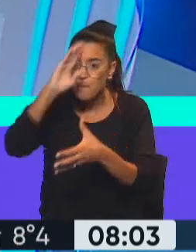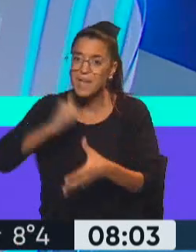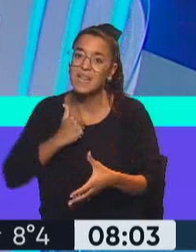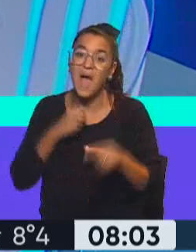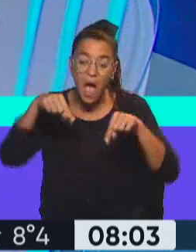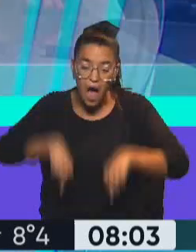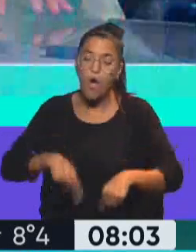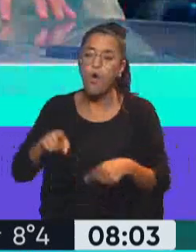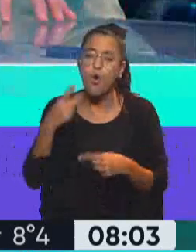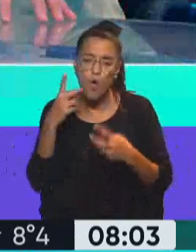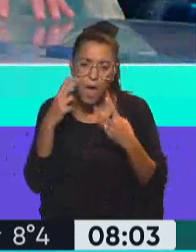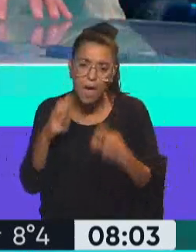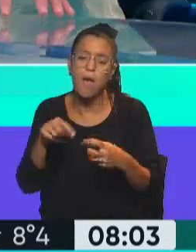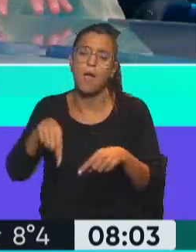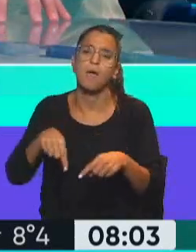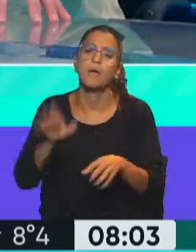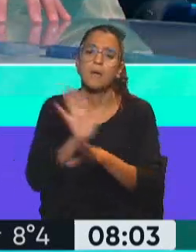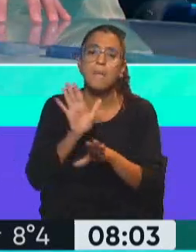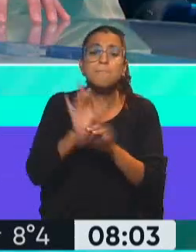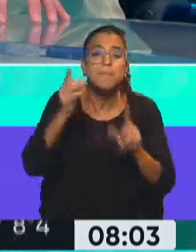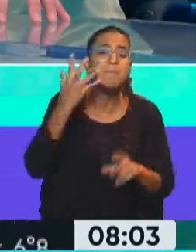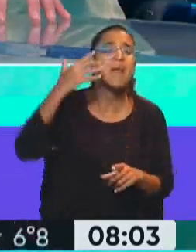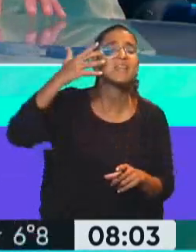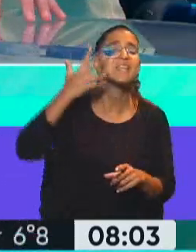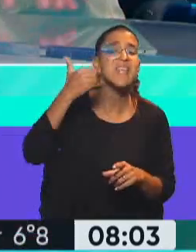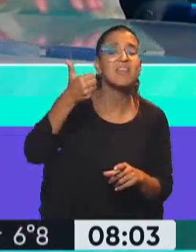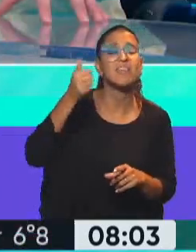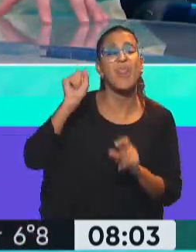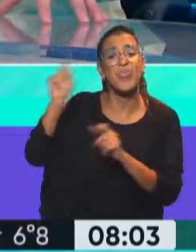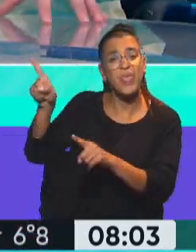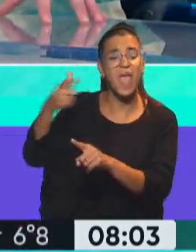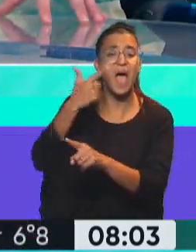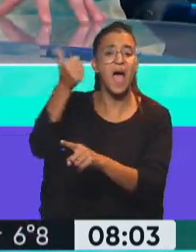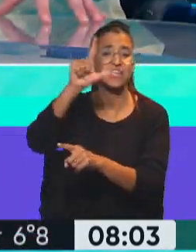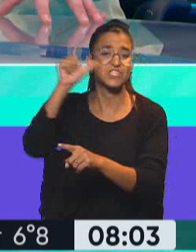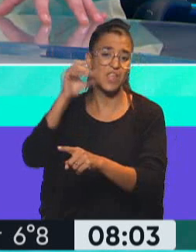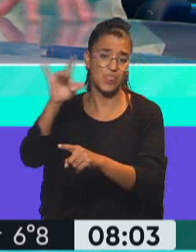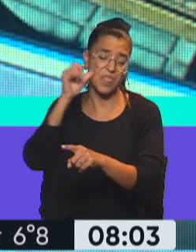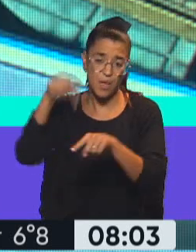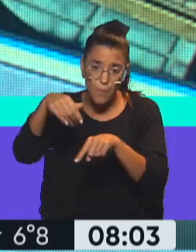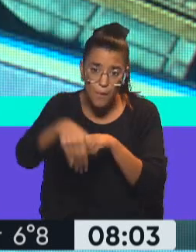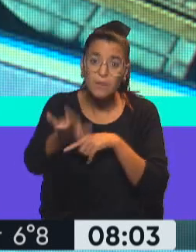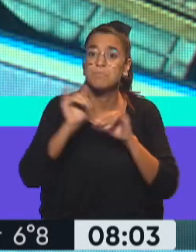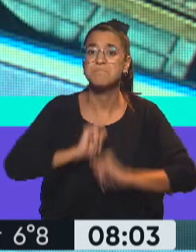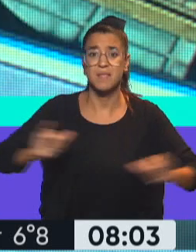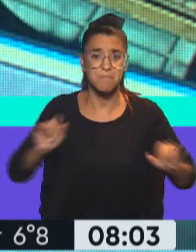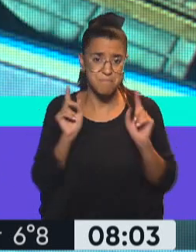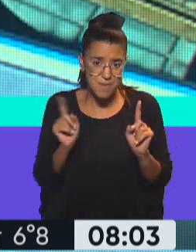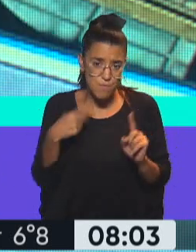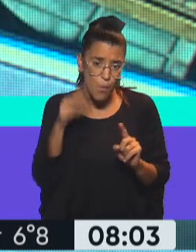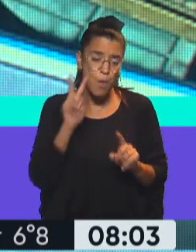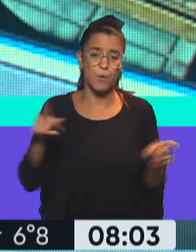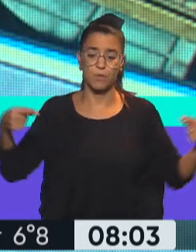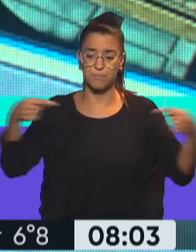ahora va a ser abordada justamente por la nieta de Salvador Allende. Entonces esperamos definiciones. Es lo que se vio en la campaña, ¿no? También porque el